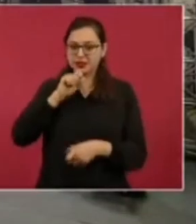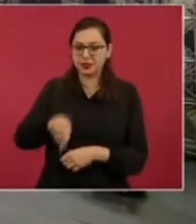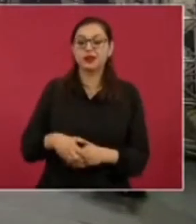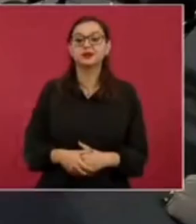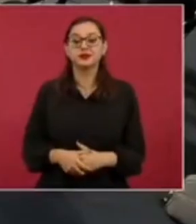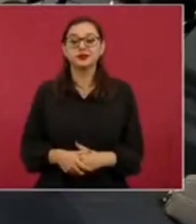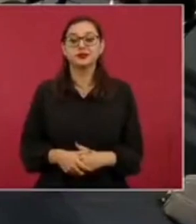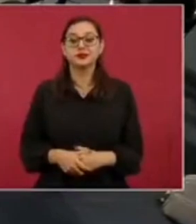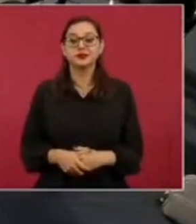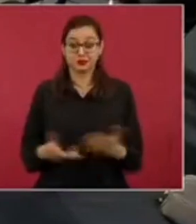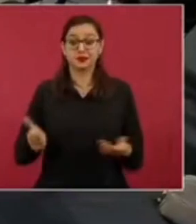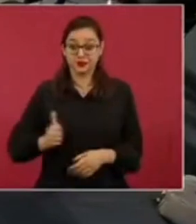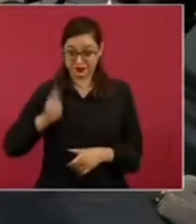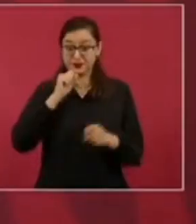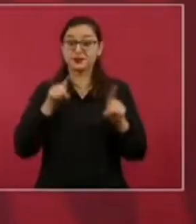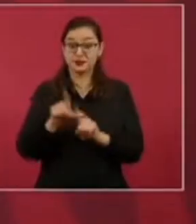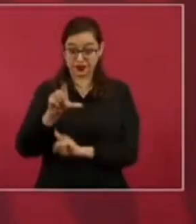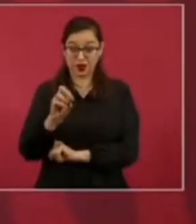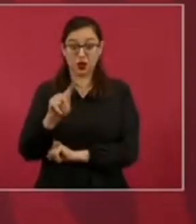¿Aprovechamos de una vez para lo de Loret de Mola?